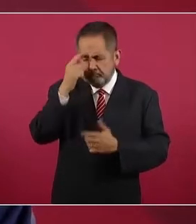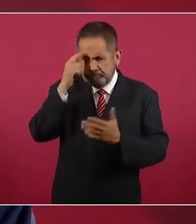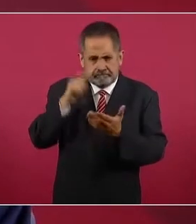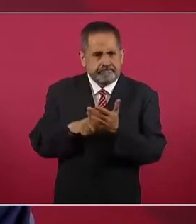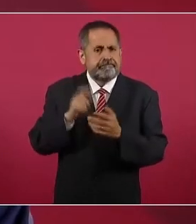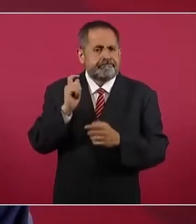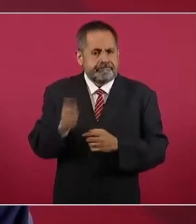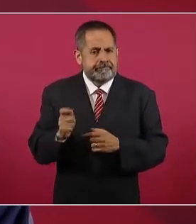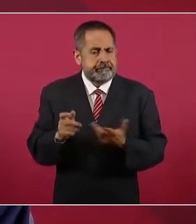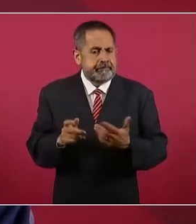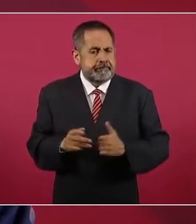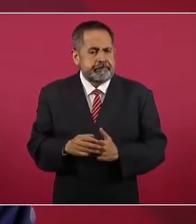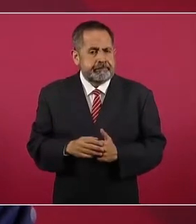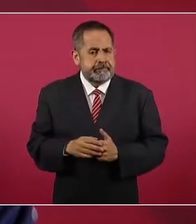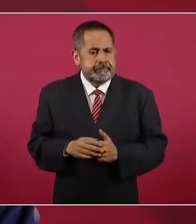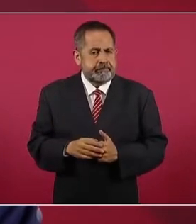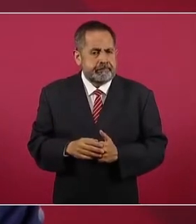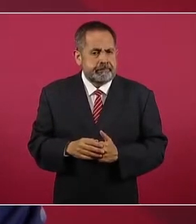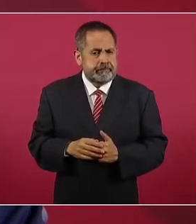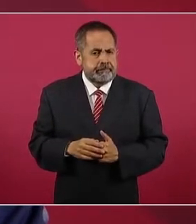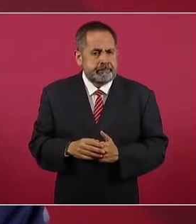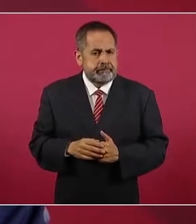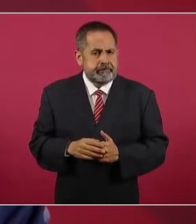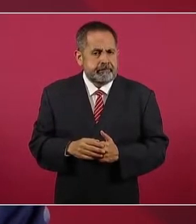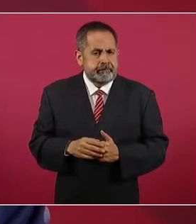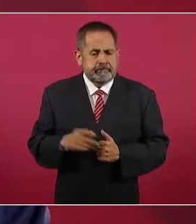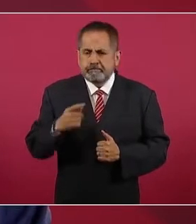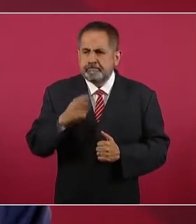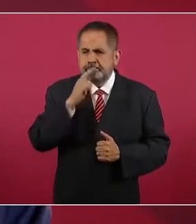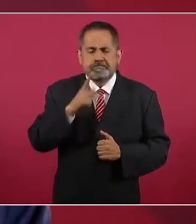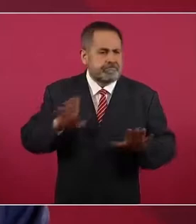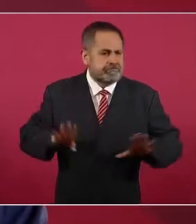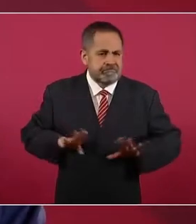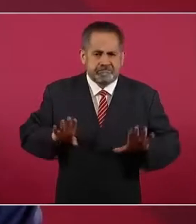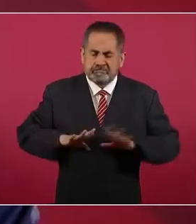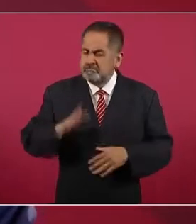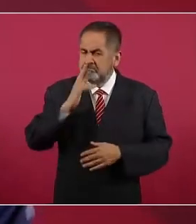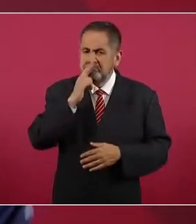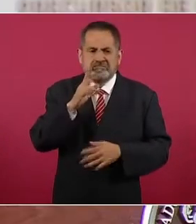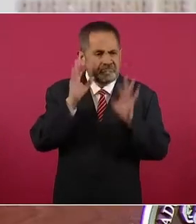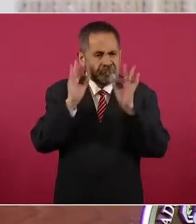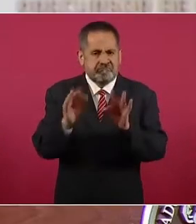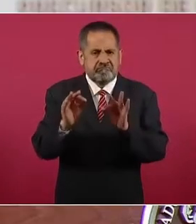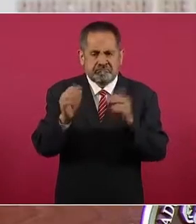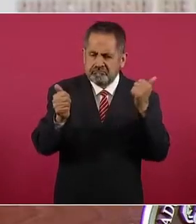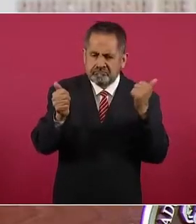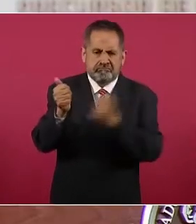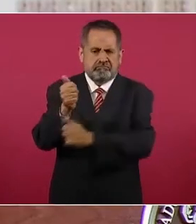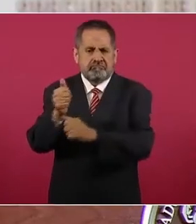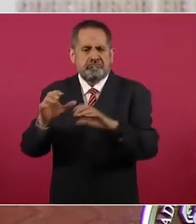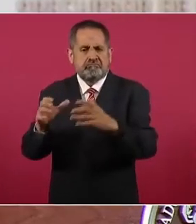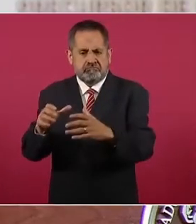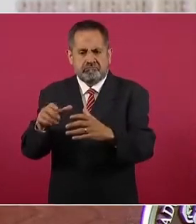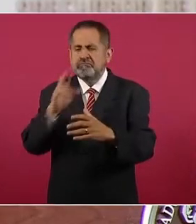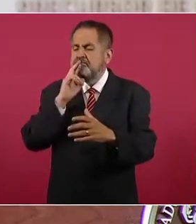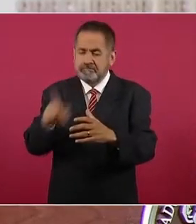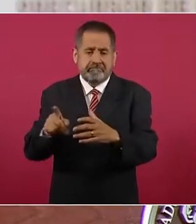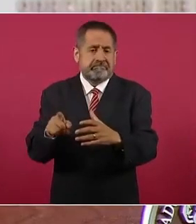que conviene el que